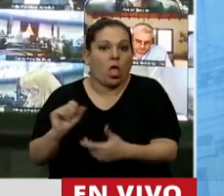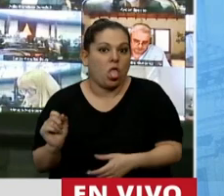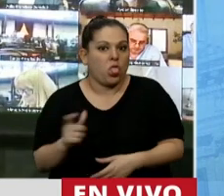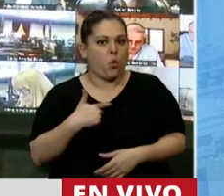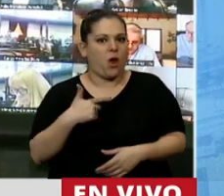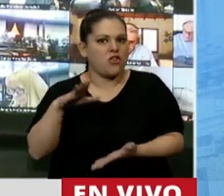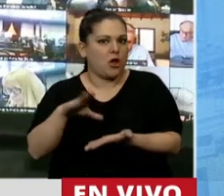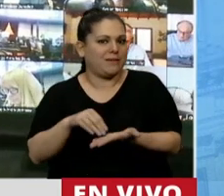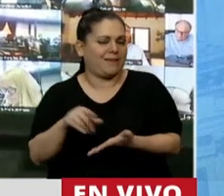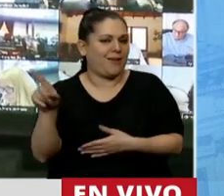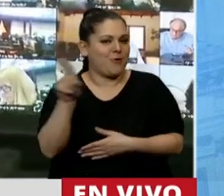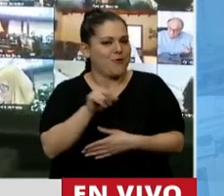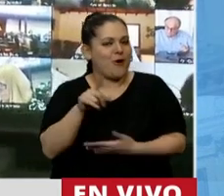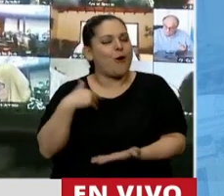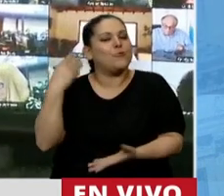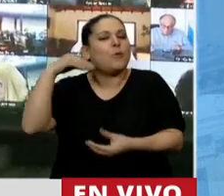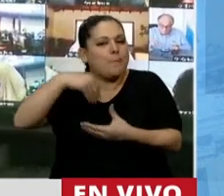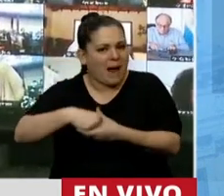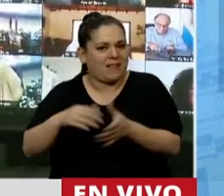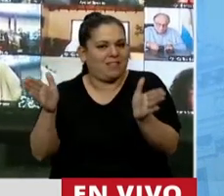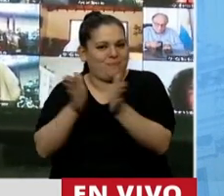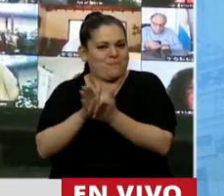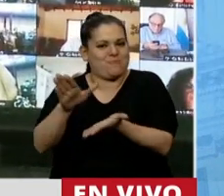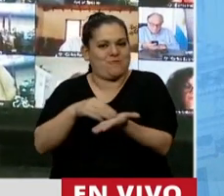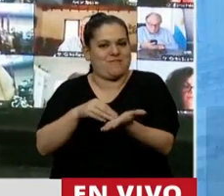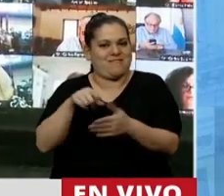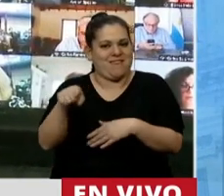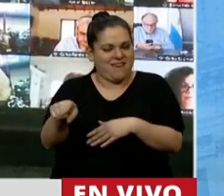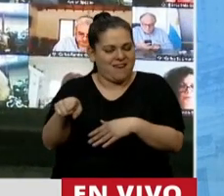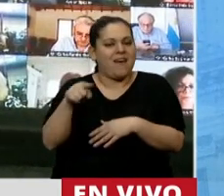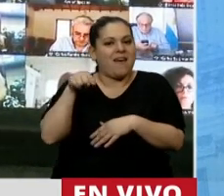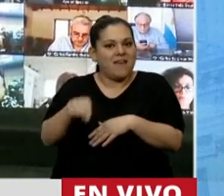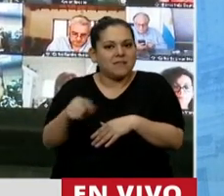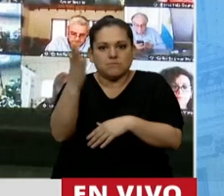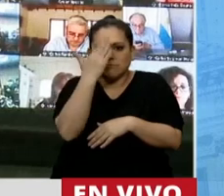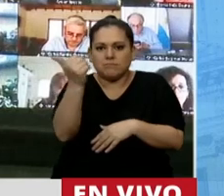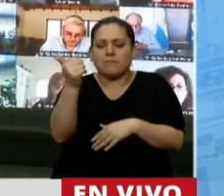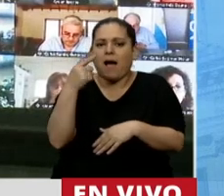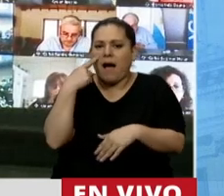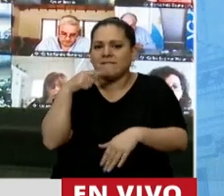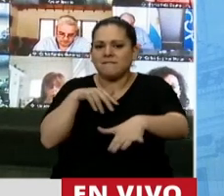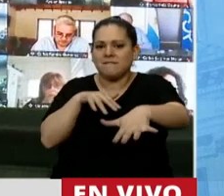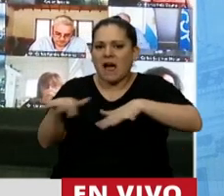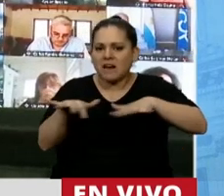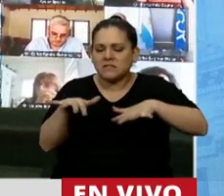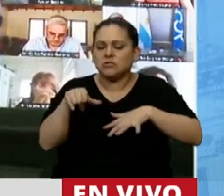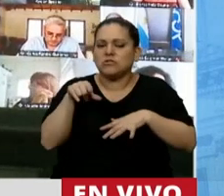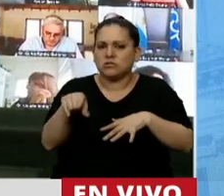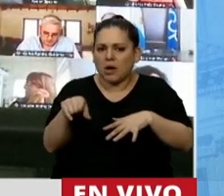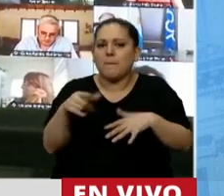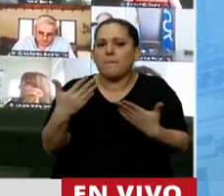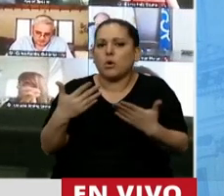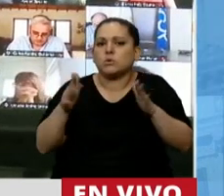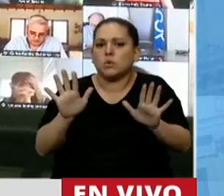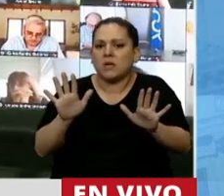Esa convocatoria impresionante a la acción, esa convocatoria impresionante a la acción se vincula directamente con